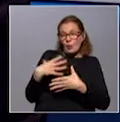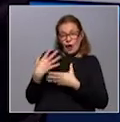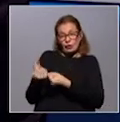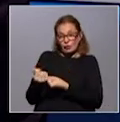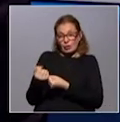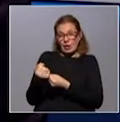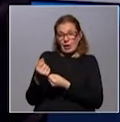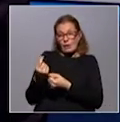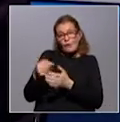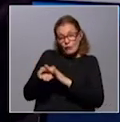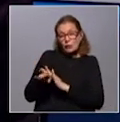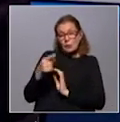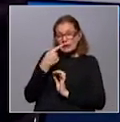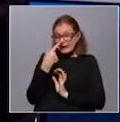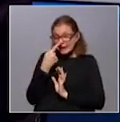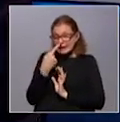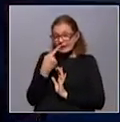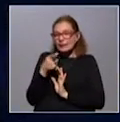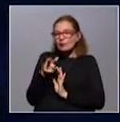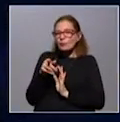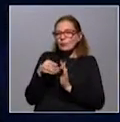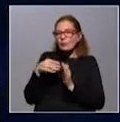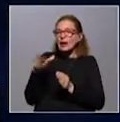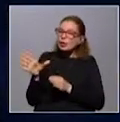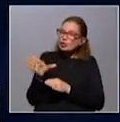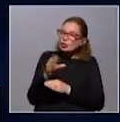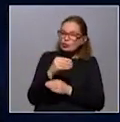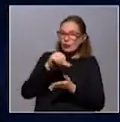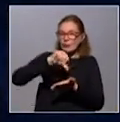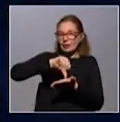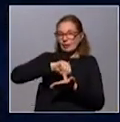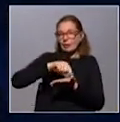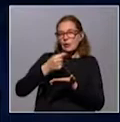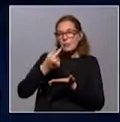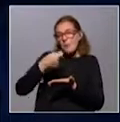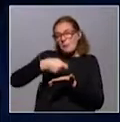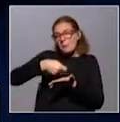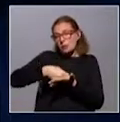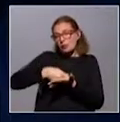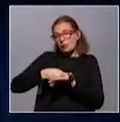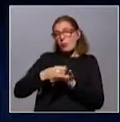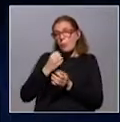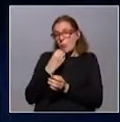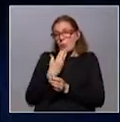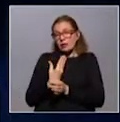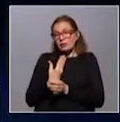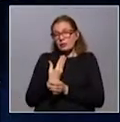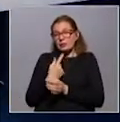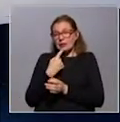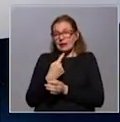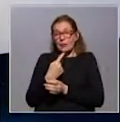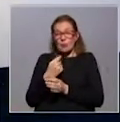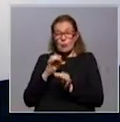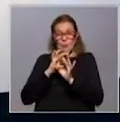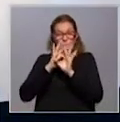fondo muy interesante y estamos adquiriendo para todos los países a través de precios, digamos, adecuados, con mecanismos